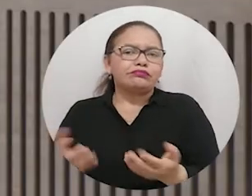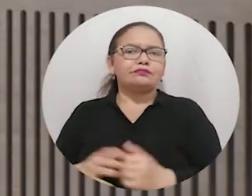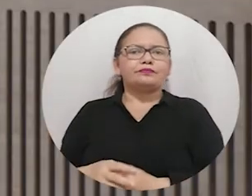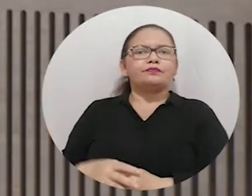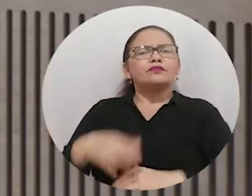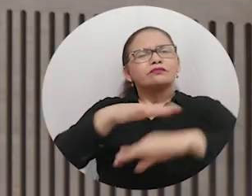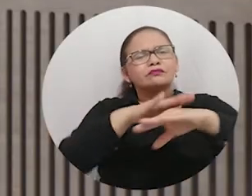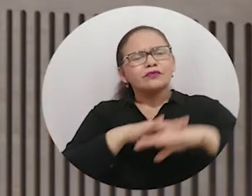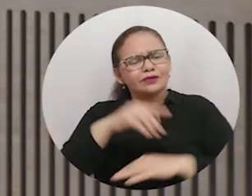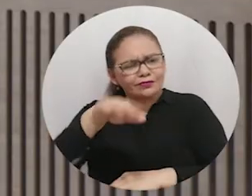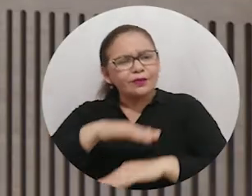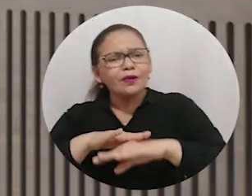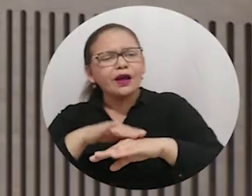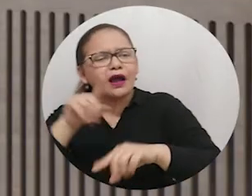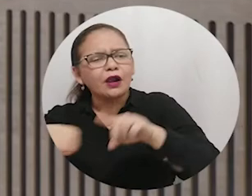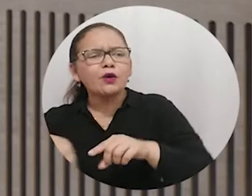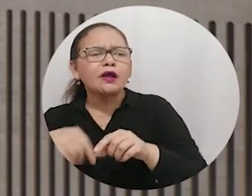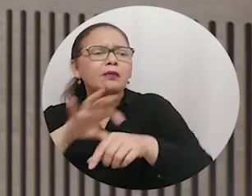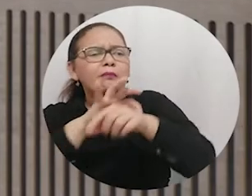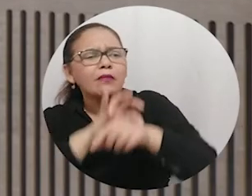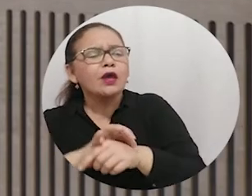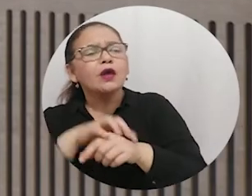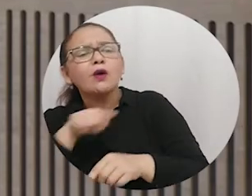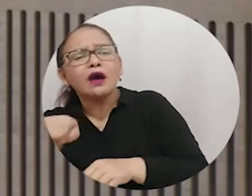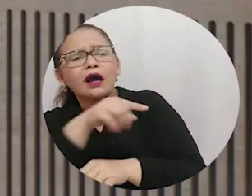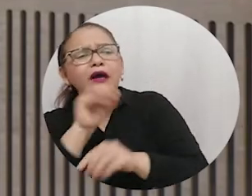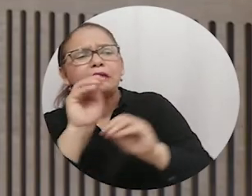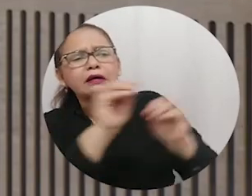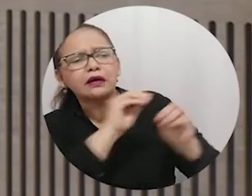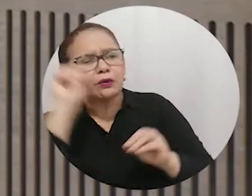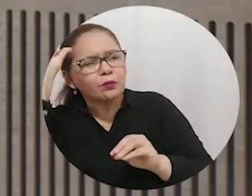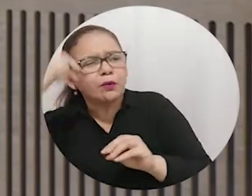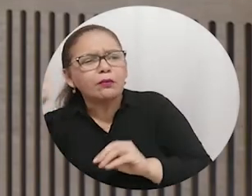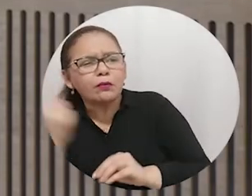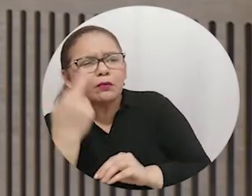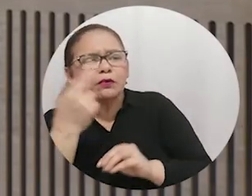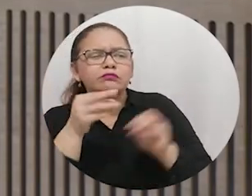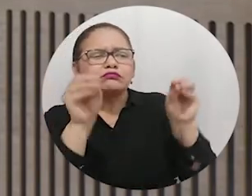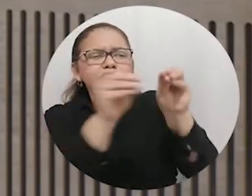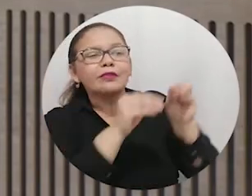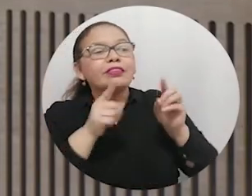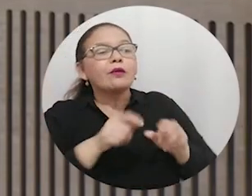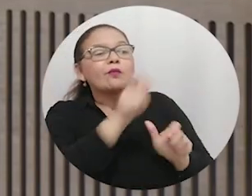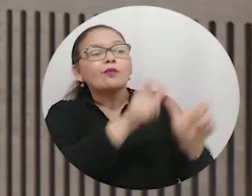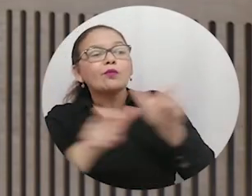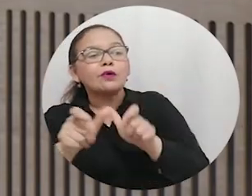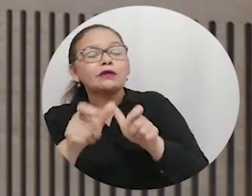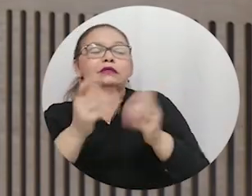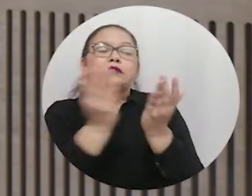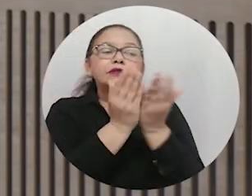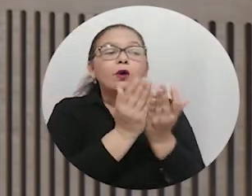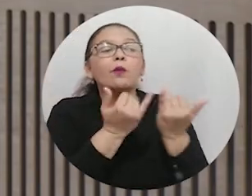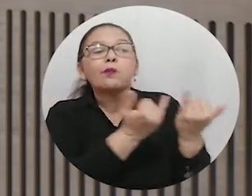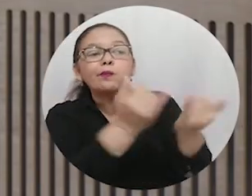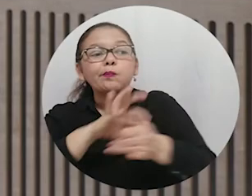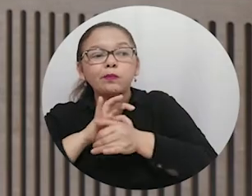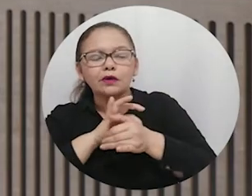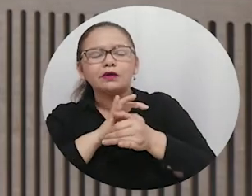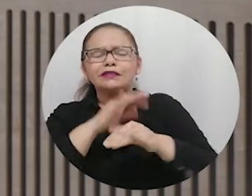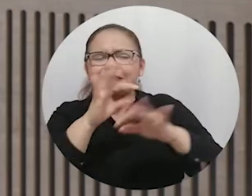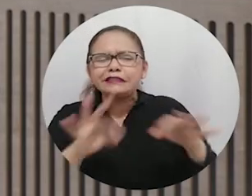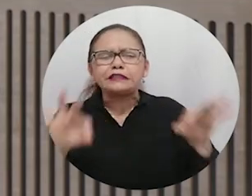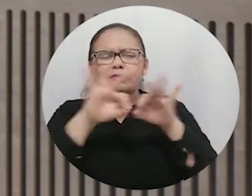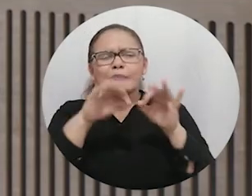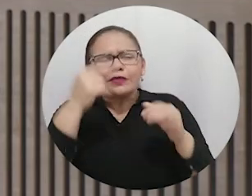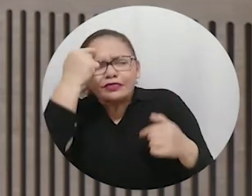importante porque la idea no solamente es tratar de recordar algunos aspectos a los médicos, sino también a los estudiantes, a los médicos que están en